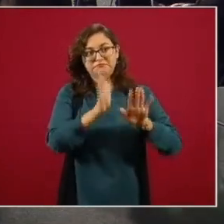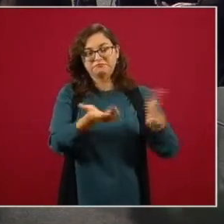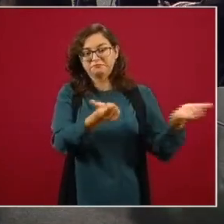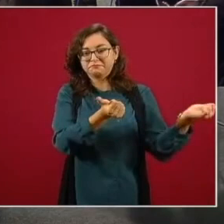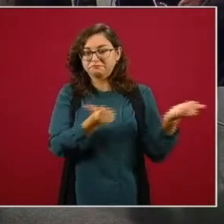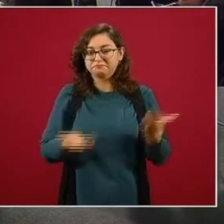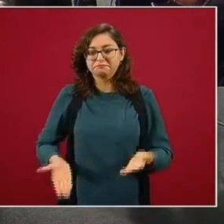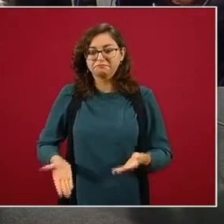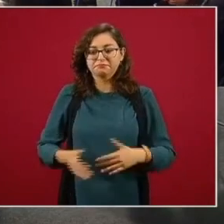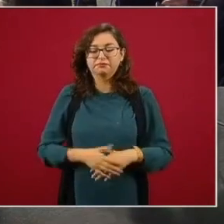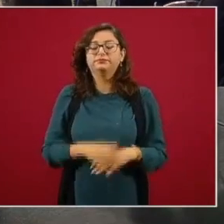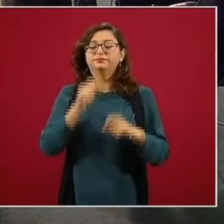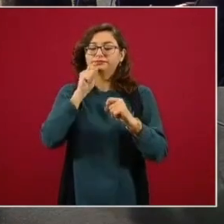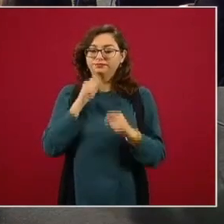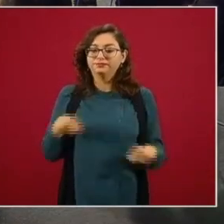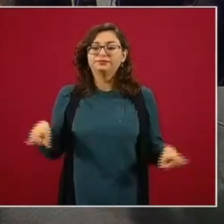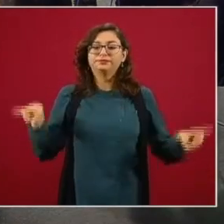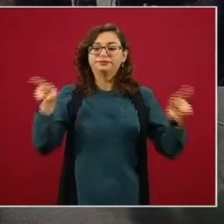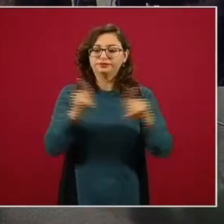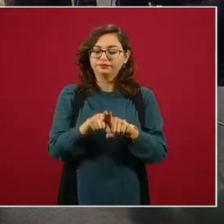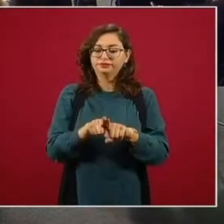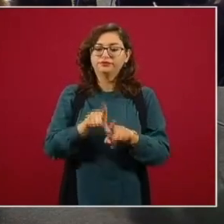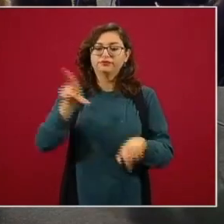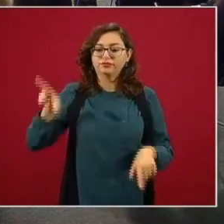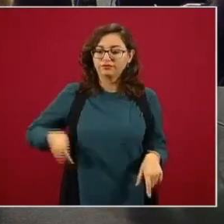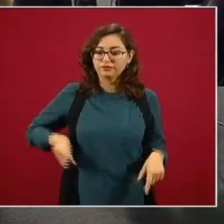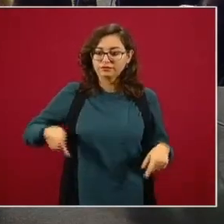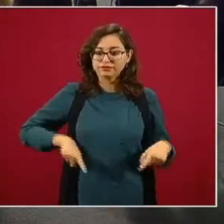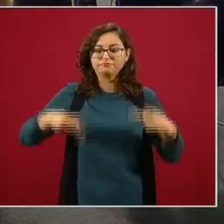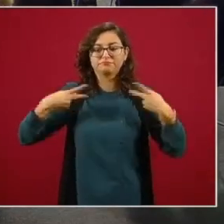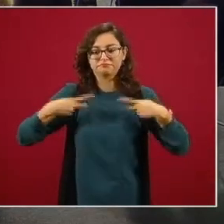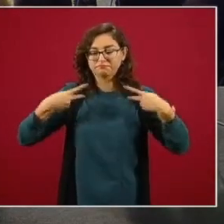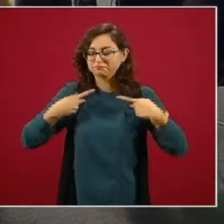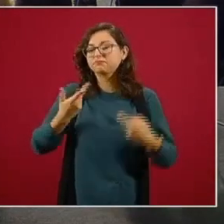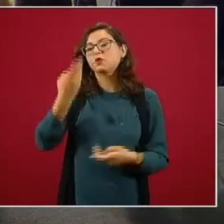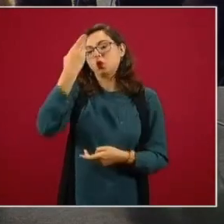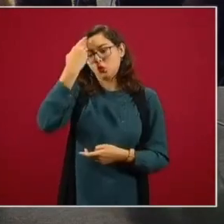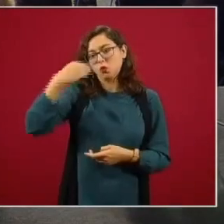como muchas gracias al gobierno y al pueblo de Cuba